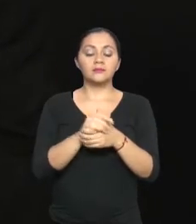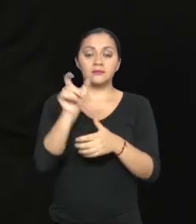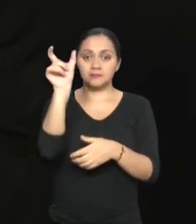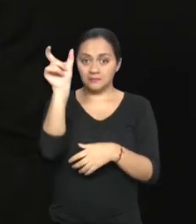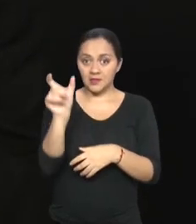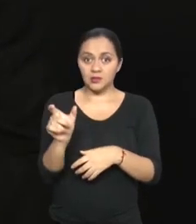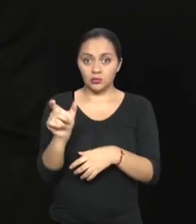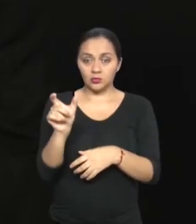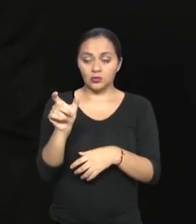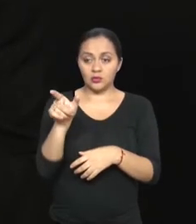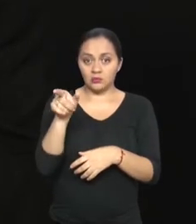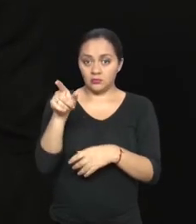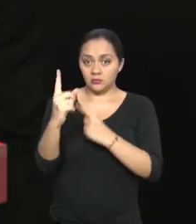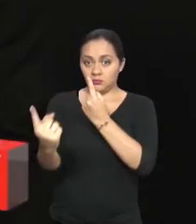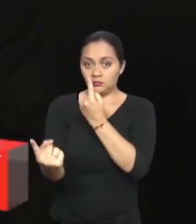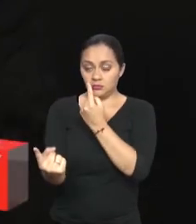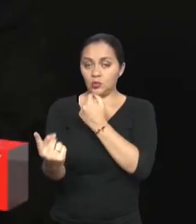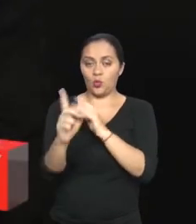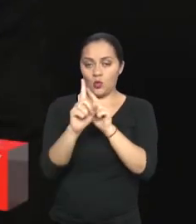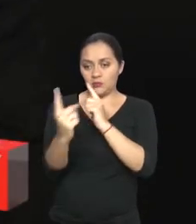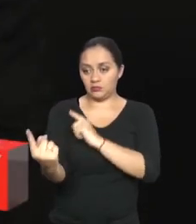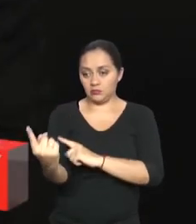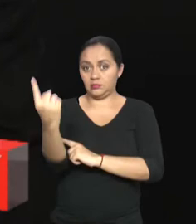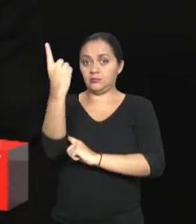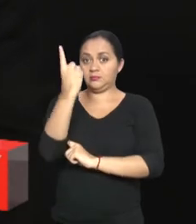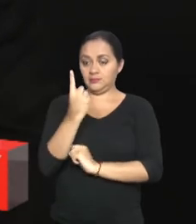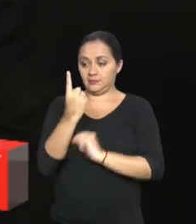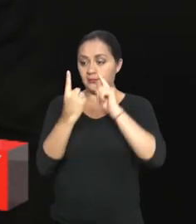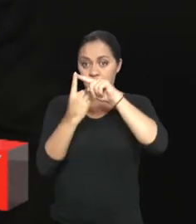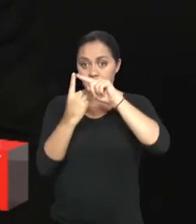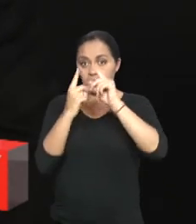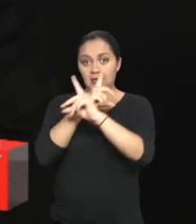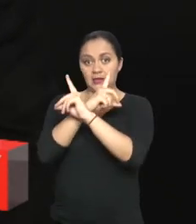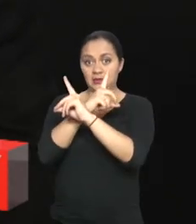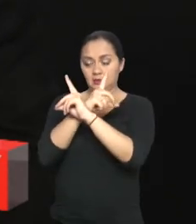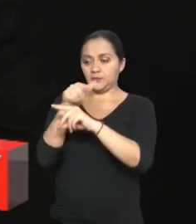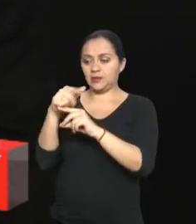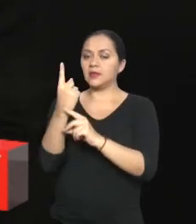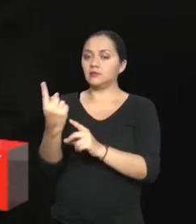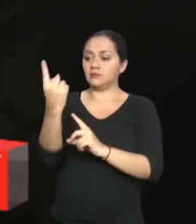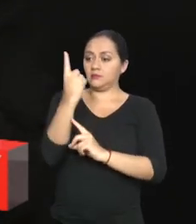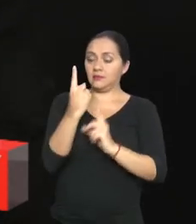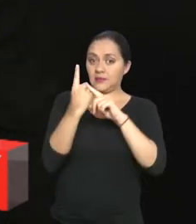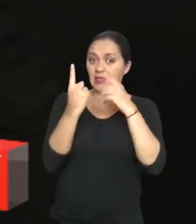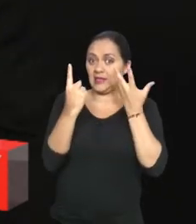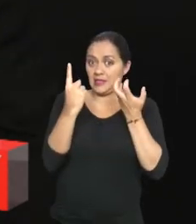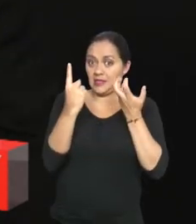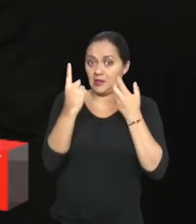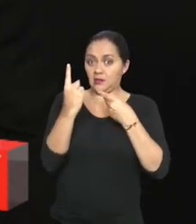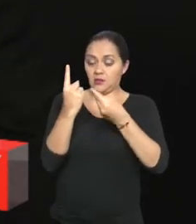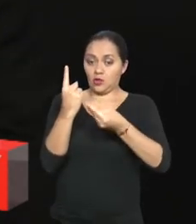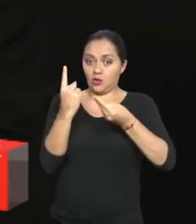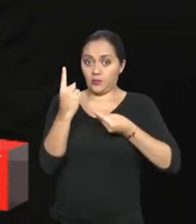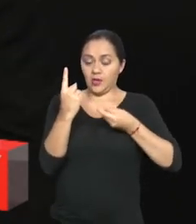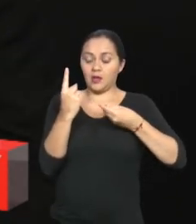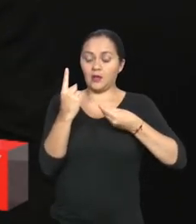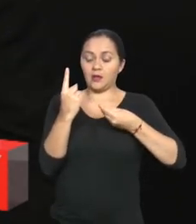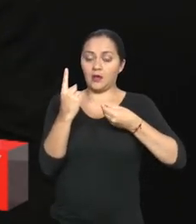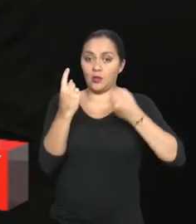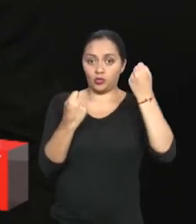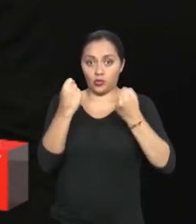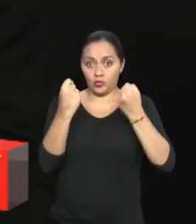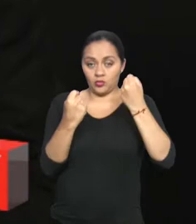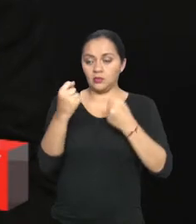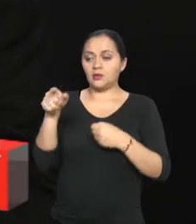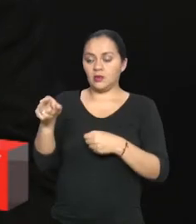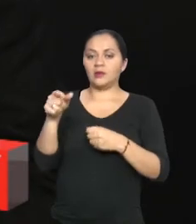persona que está queriendo tener el beneficio de la exoneración de los tributos tiene ya su certificado del Ministerio de Salud, tiene que